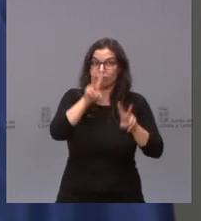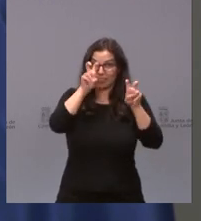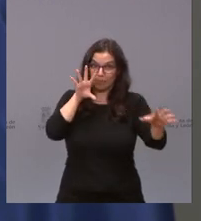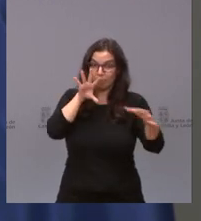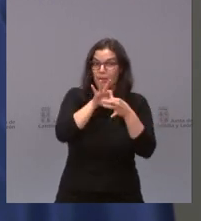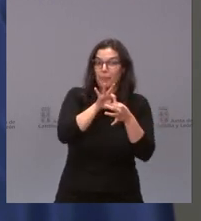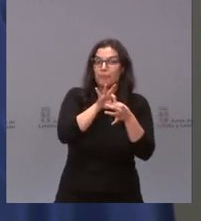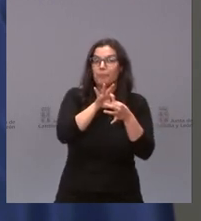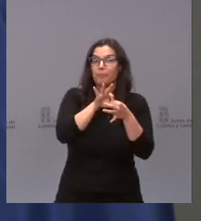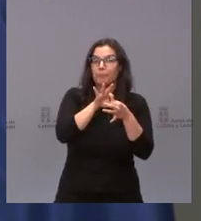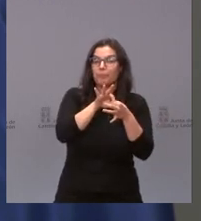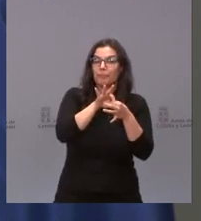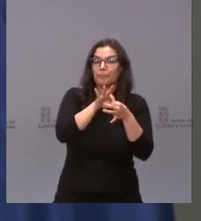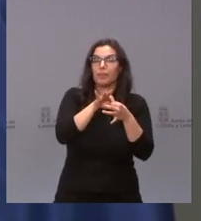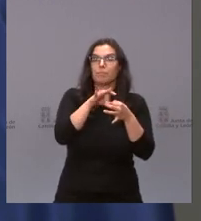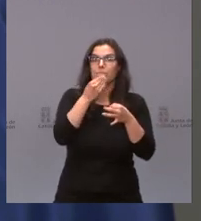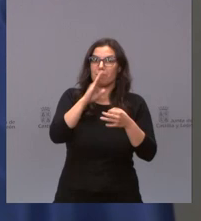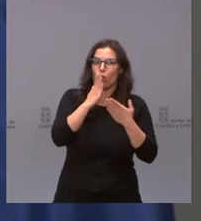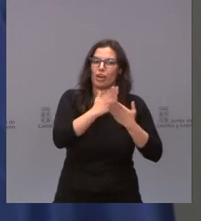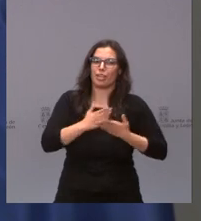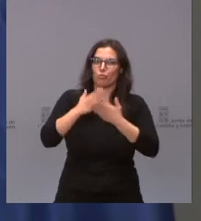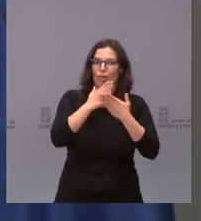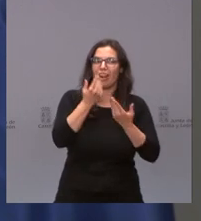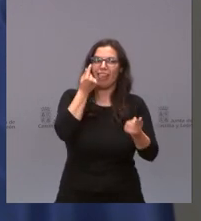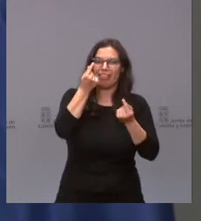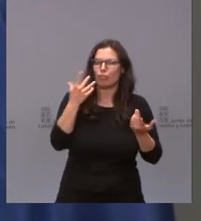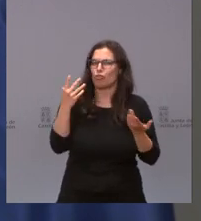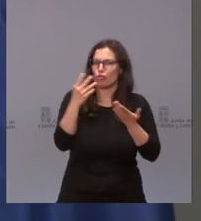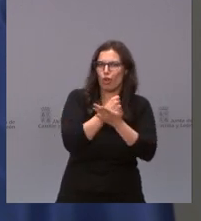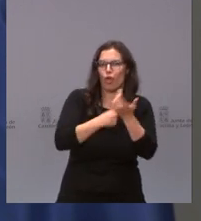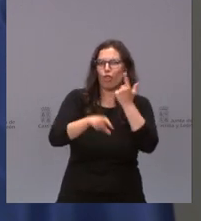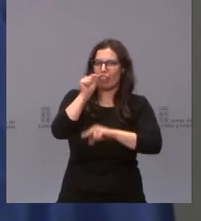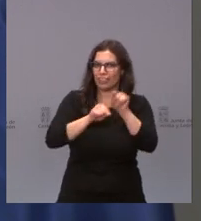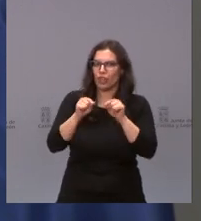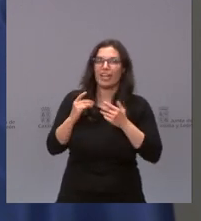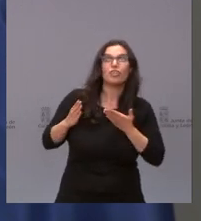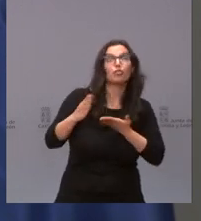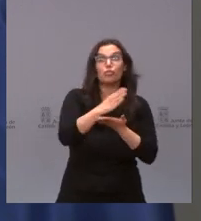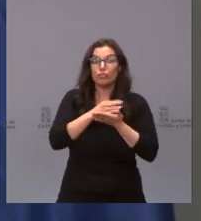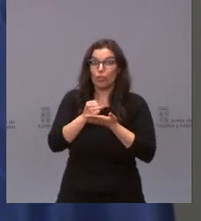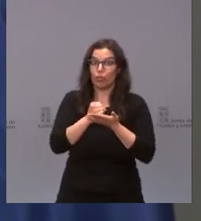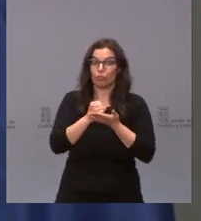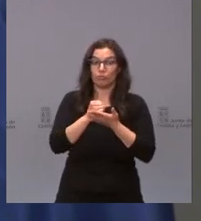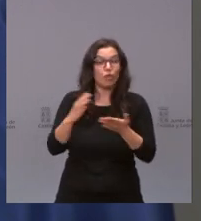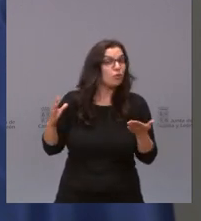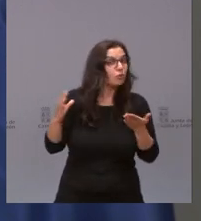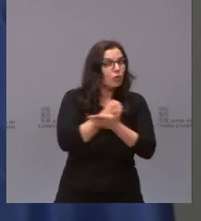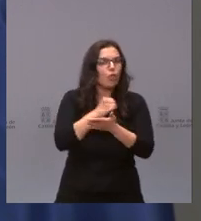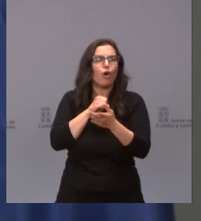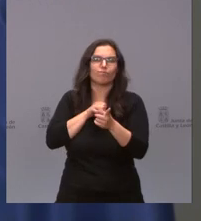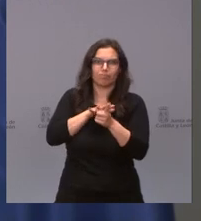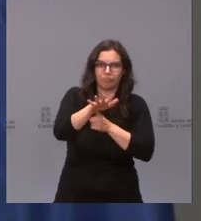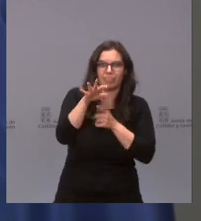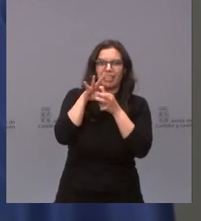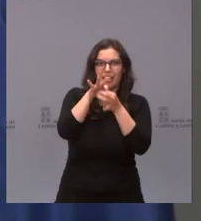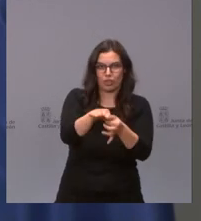estudie todos los datos, todas las decisiones y todo aquello que influyó en el